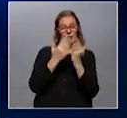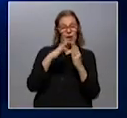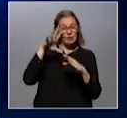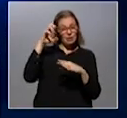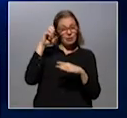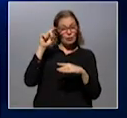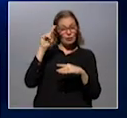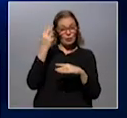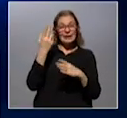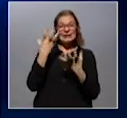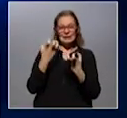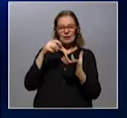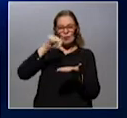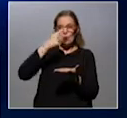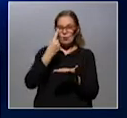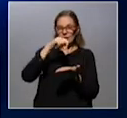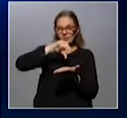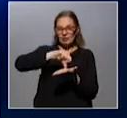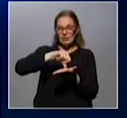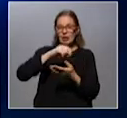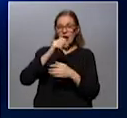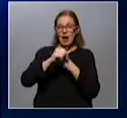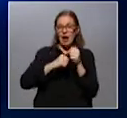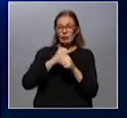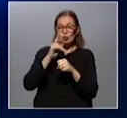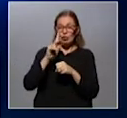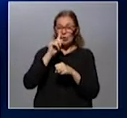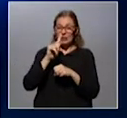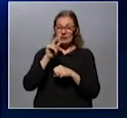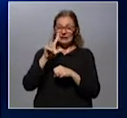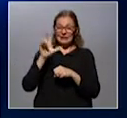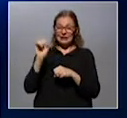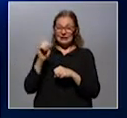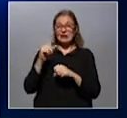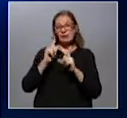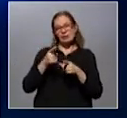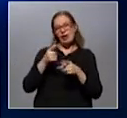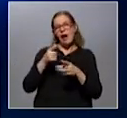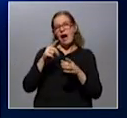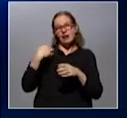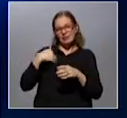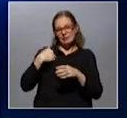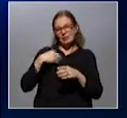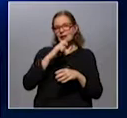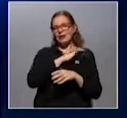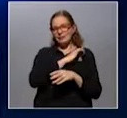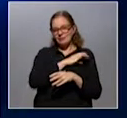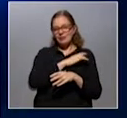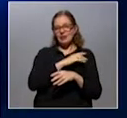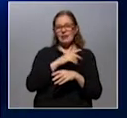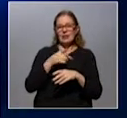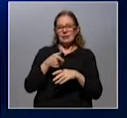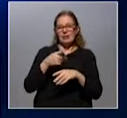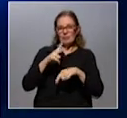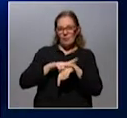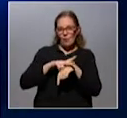quiere ser una de las sedes De ese Mundial 2030 También está Argentina, Chile, Paraguay Todavía no se ha definido Y por lo tanto, si Uruguay quiere ser sede de